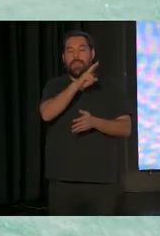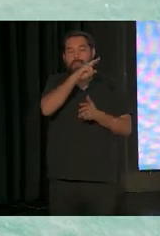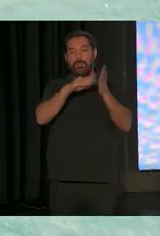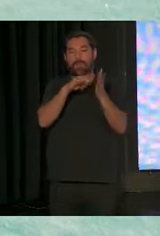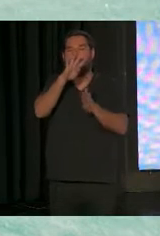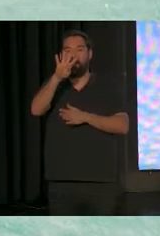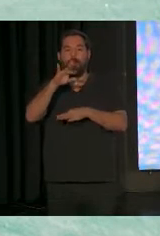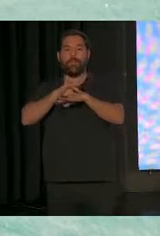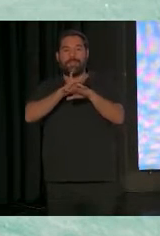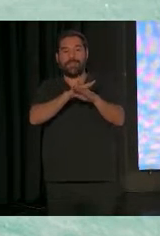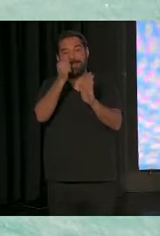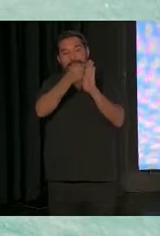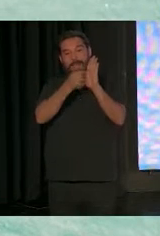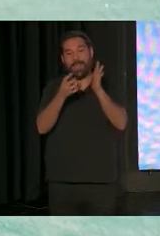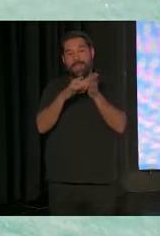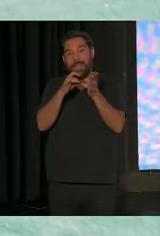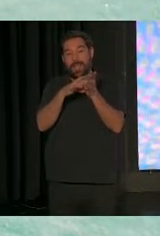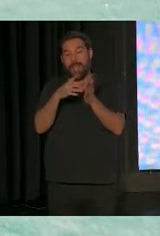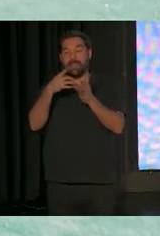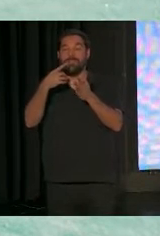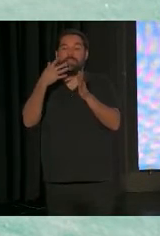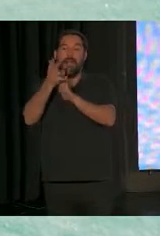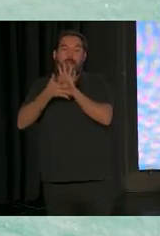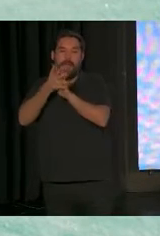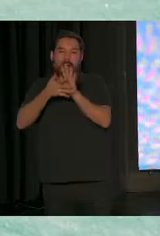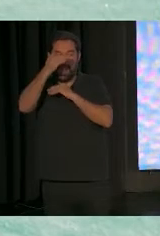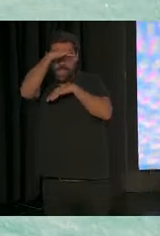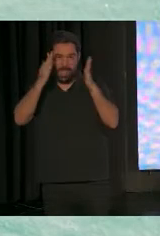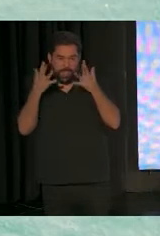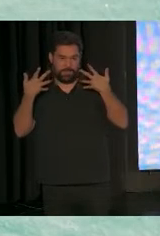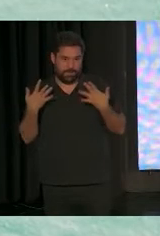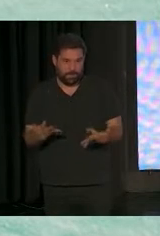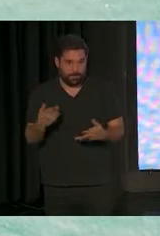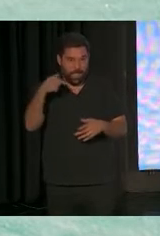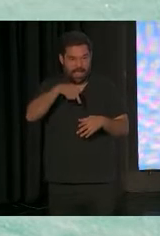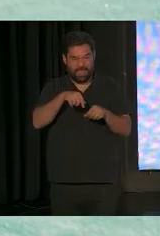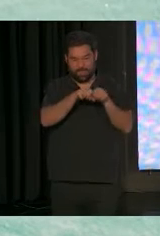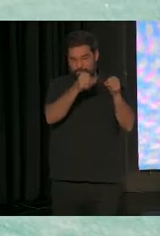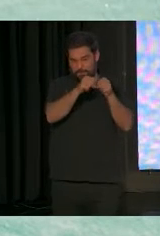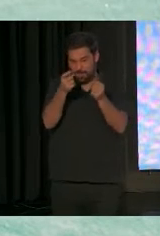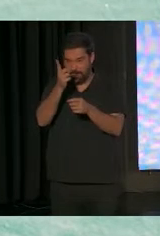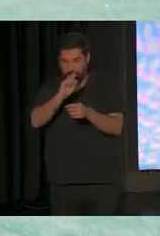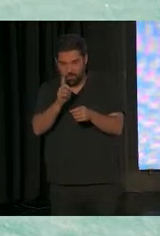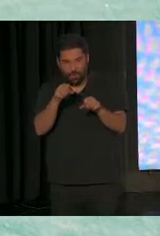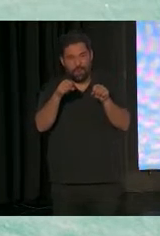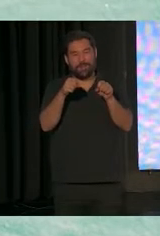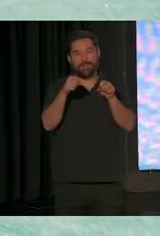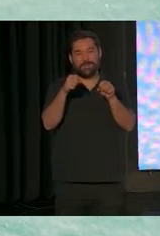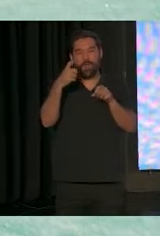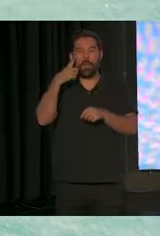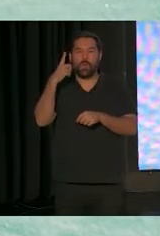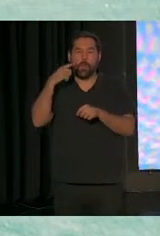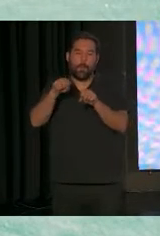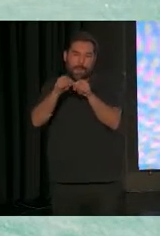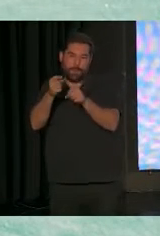estándares de calidad hablaba de atención temprana, de todo lo que he puesto, de la no fragmentación, de no romper las rutinas de los